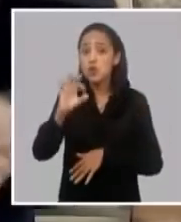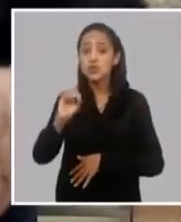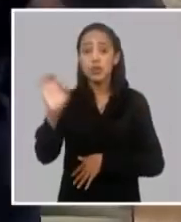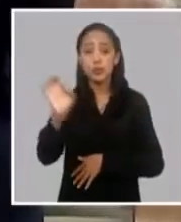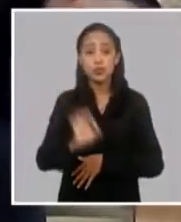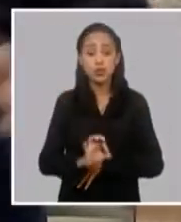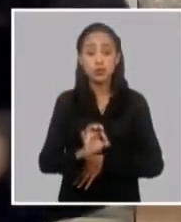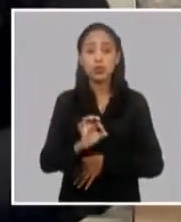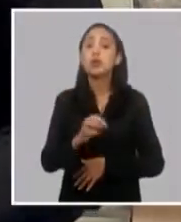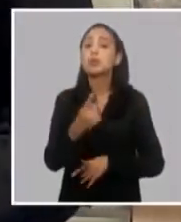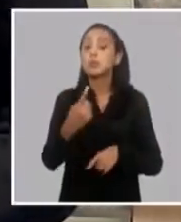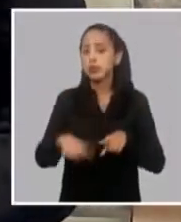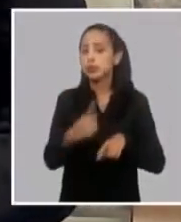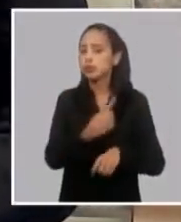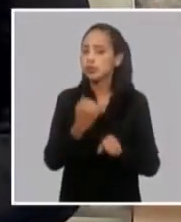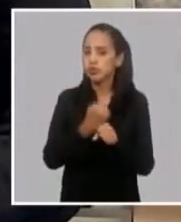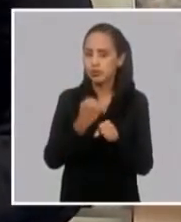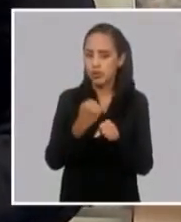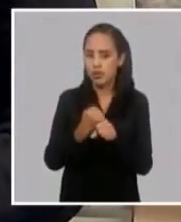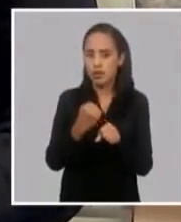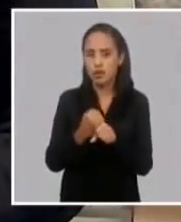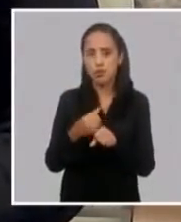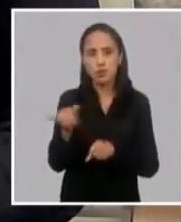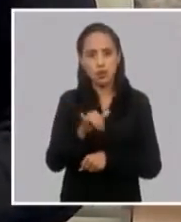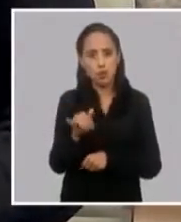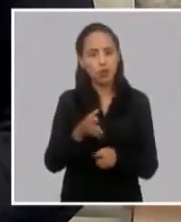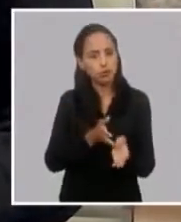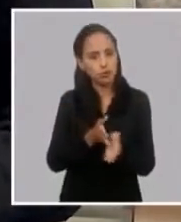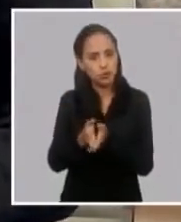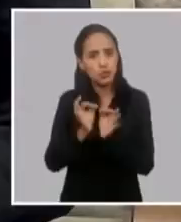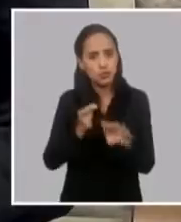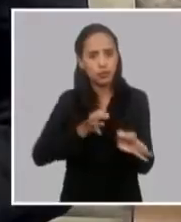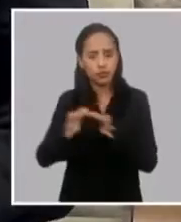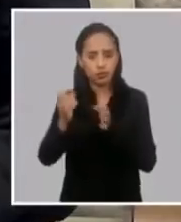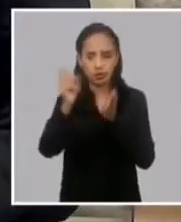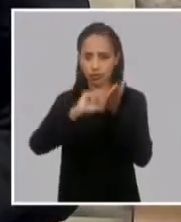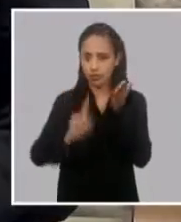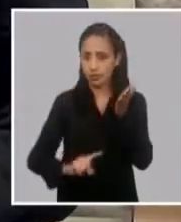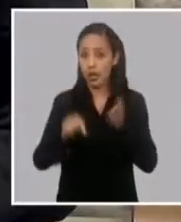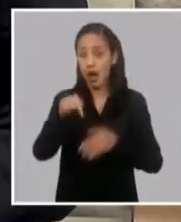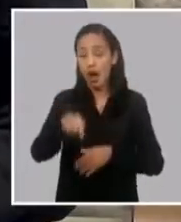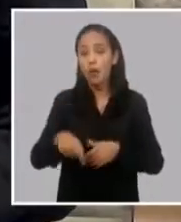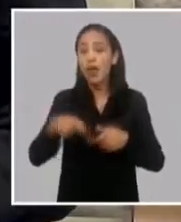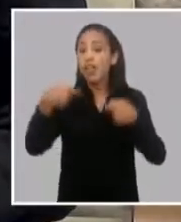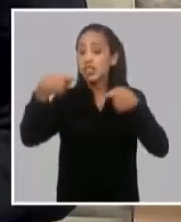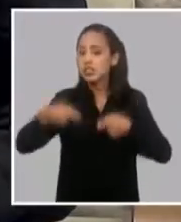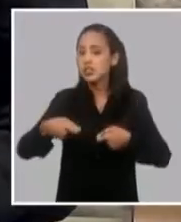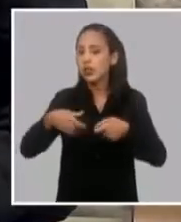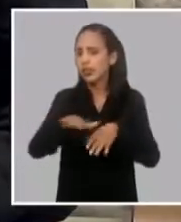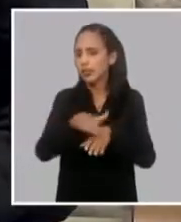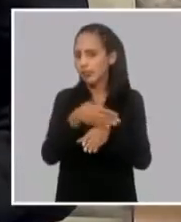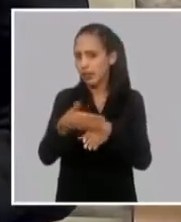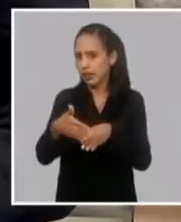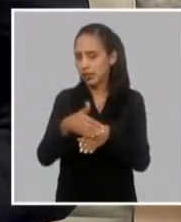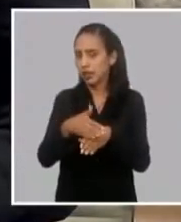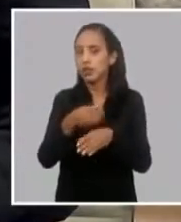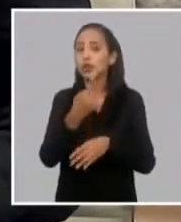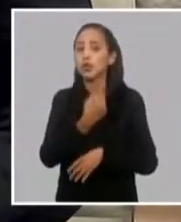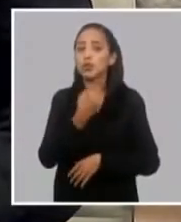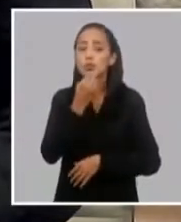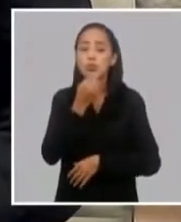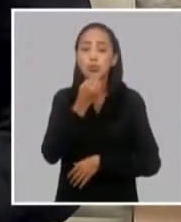también se trabaja en su sostenibilidad. Entonces, ahora se han tomado un grupo de decisiones que nos permitirá